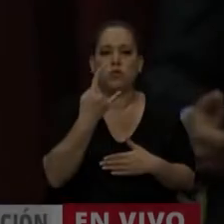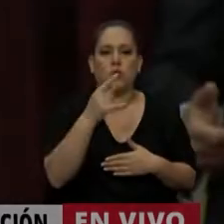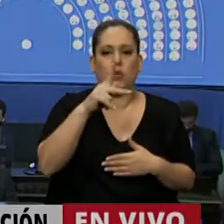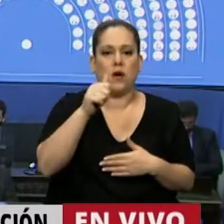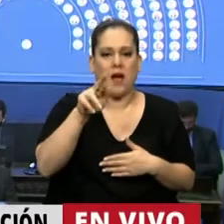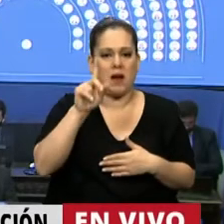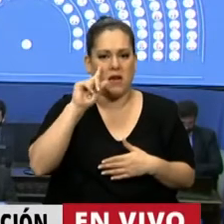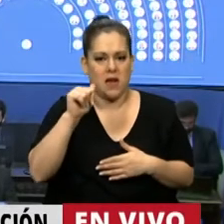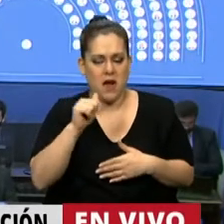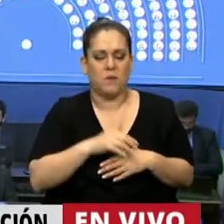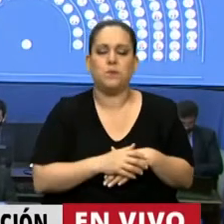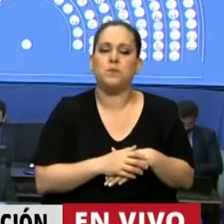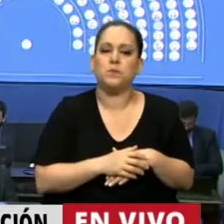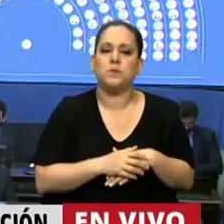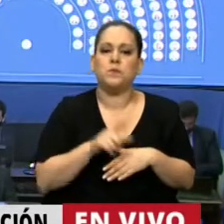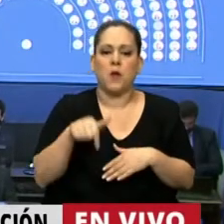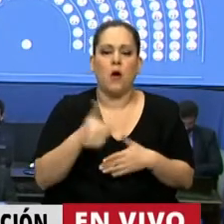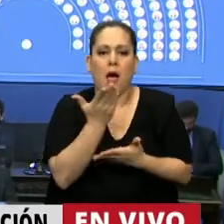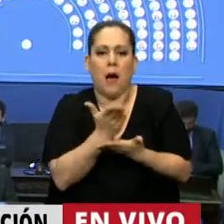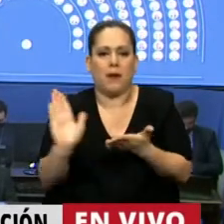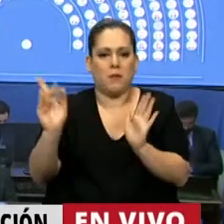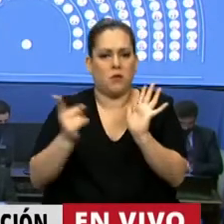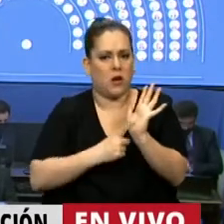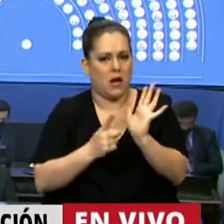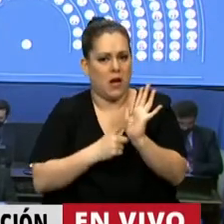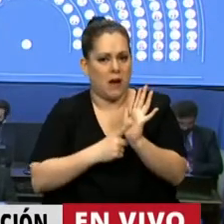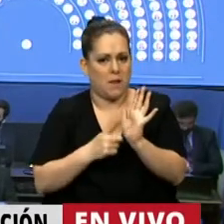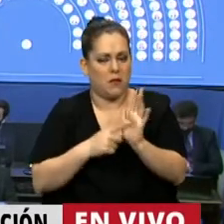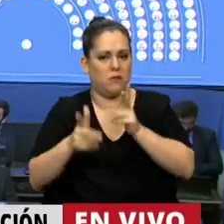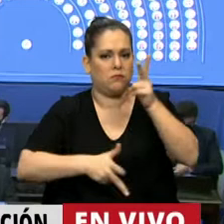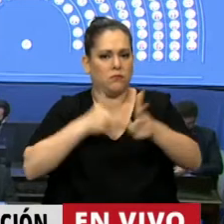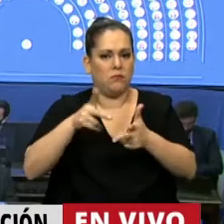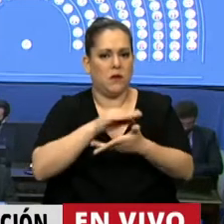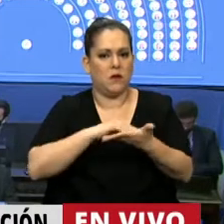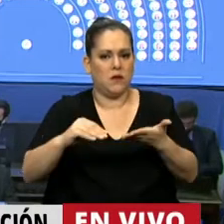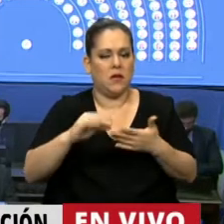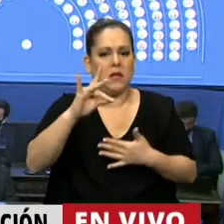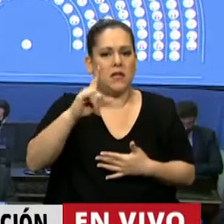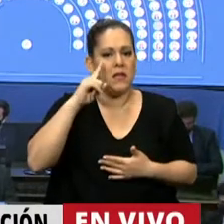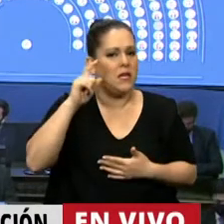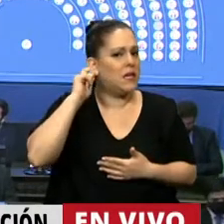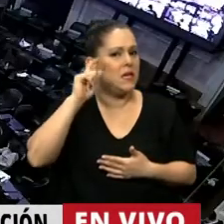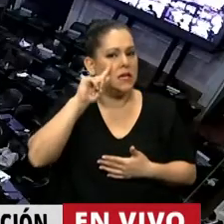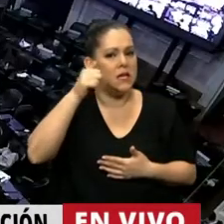Para un apartamiento del reglamento tiene la palabra el señor diputado Luis Di Giacomo.